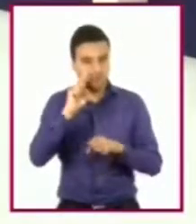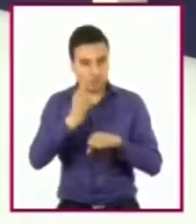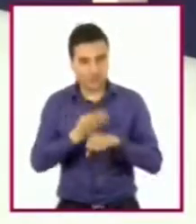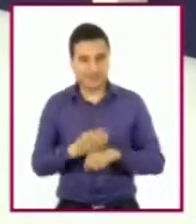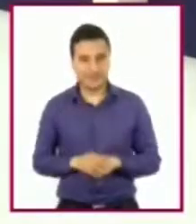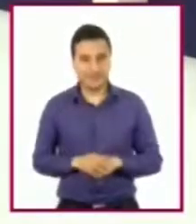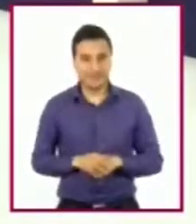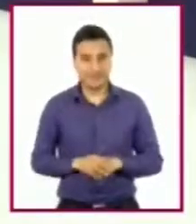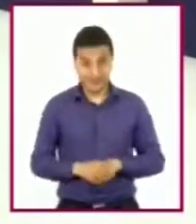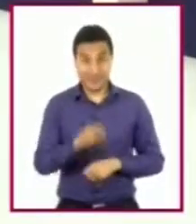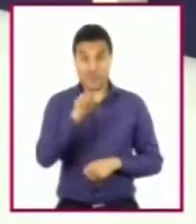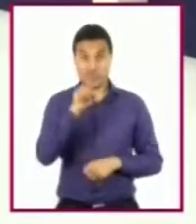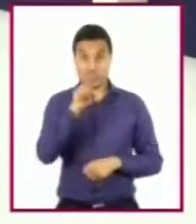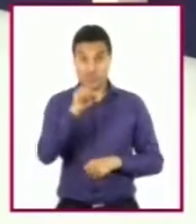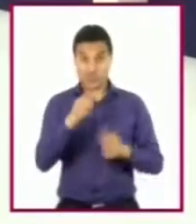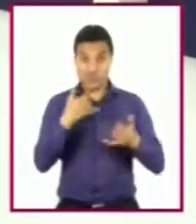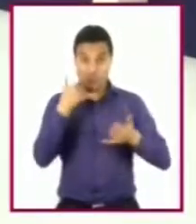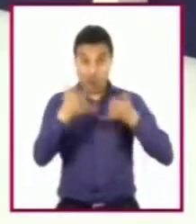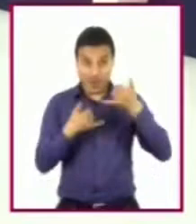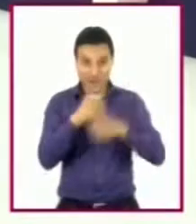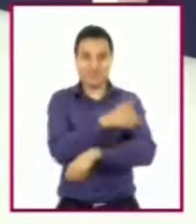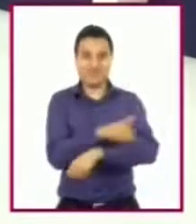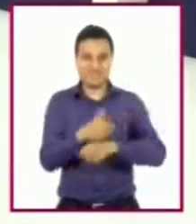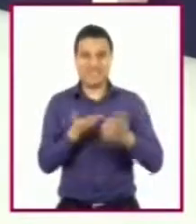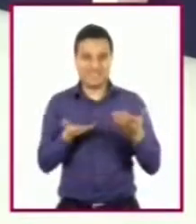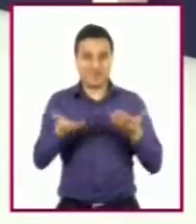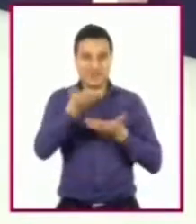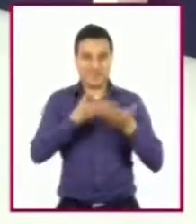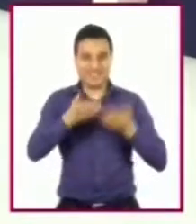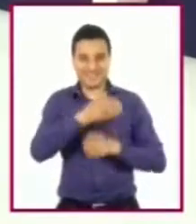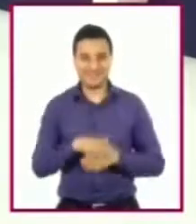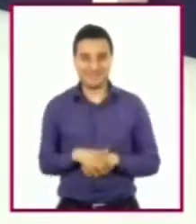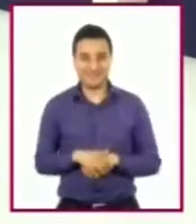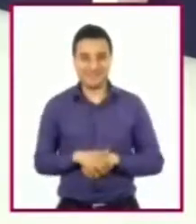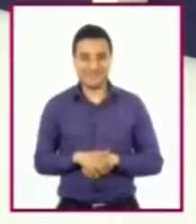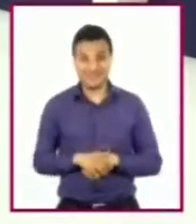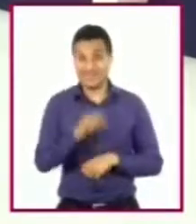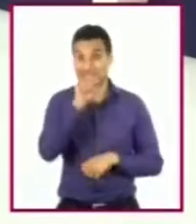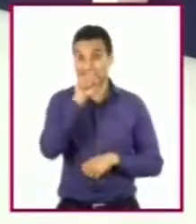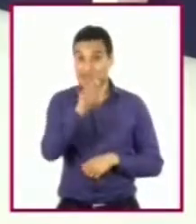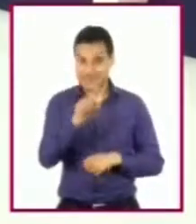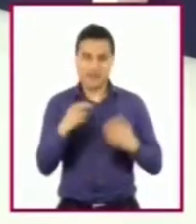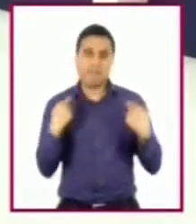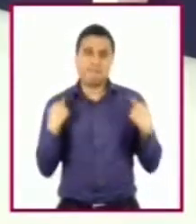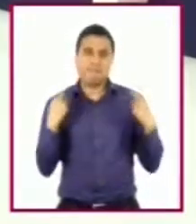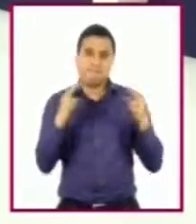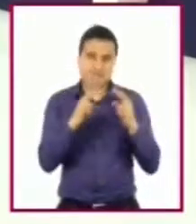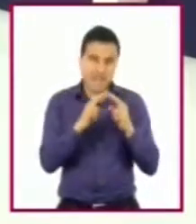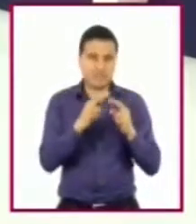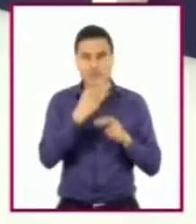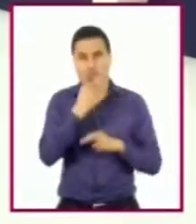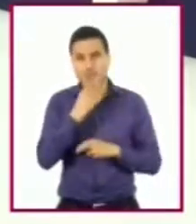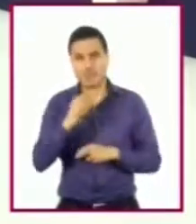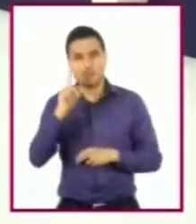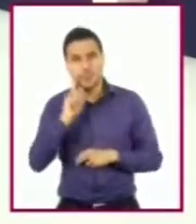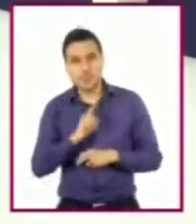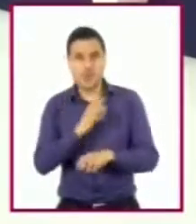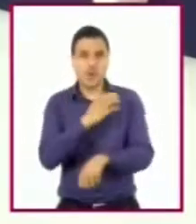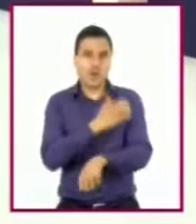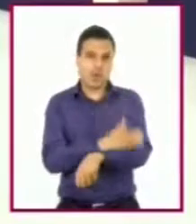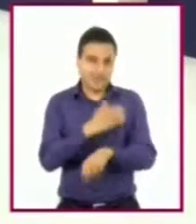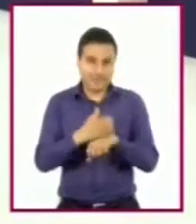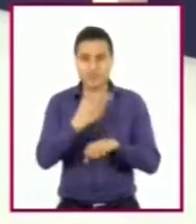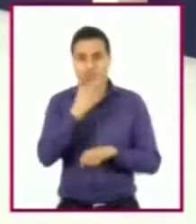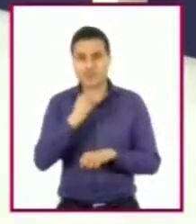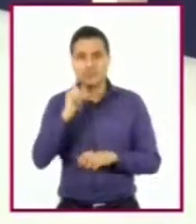compartan esta experiencia con su familia y, si es posible, con su maestra, maestro, compañeras y